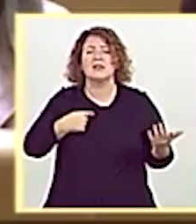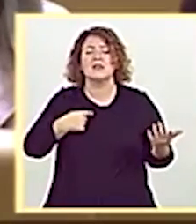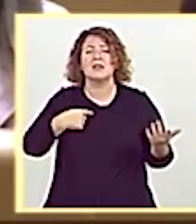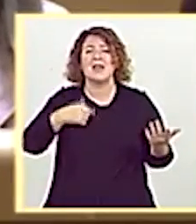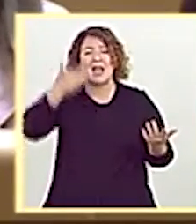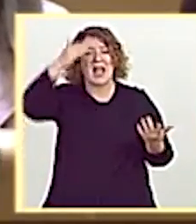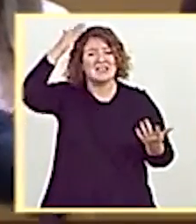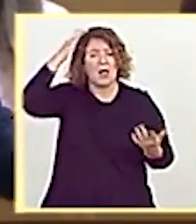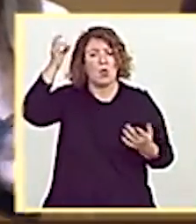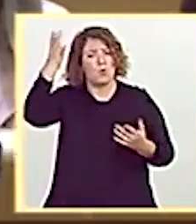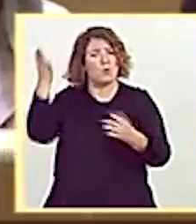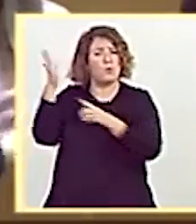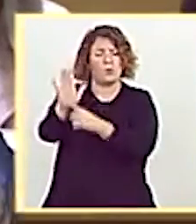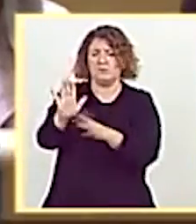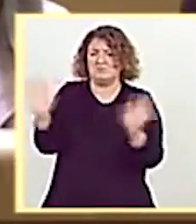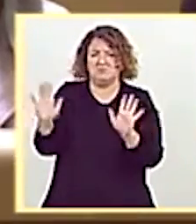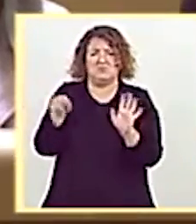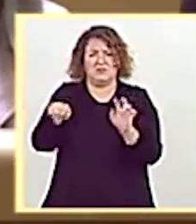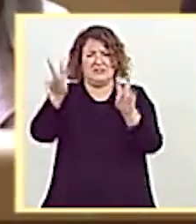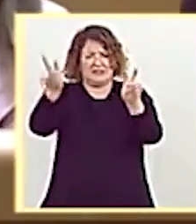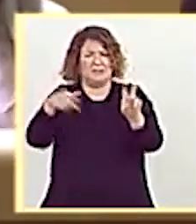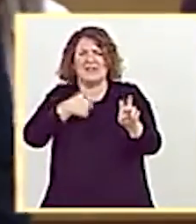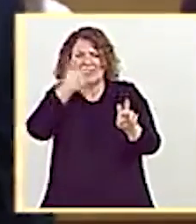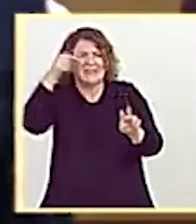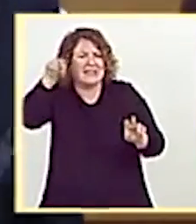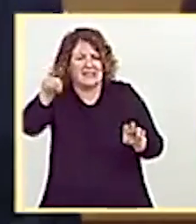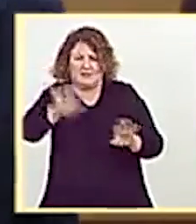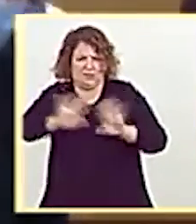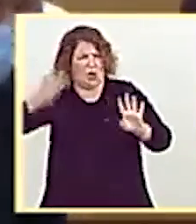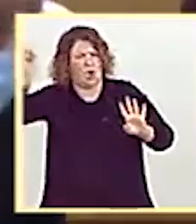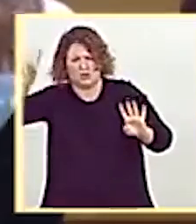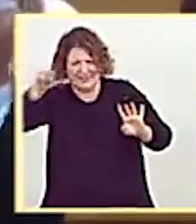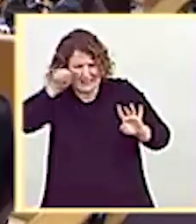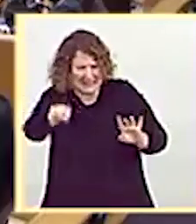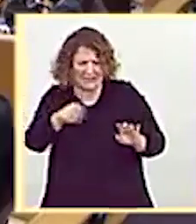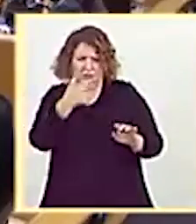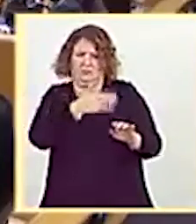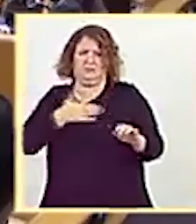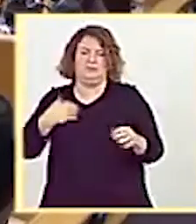Casado. Y no nos hable otra cuestión, es lo que nos interesa saber. Gracias, señoría.